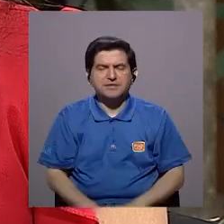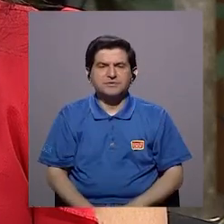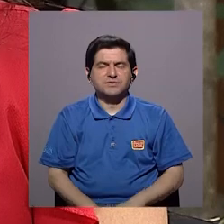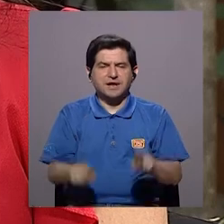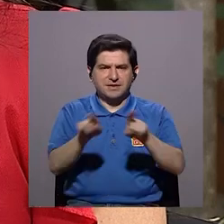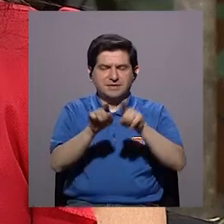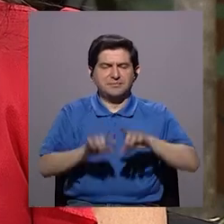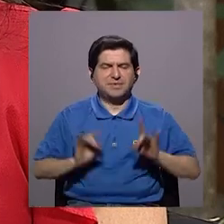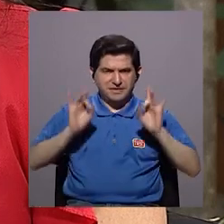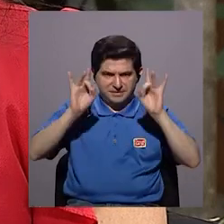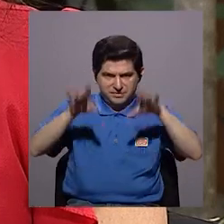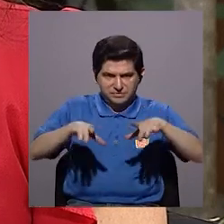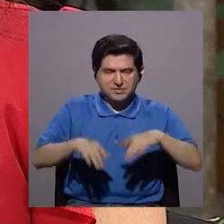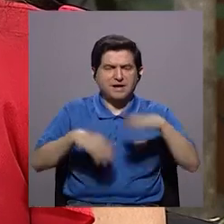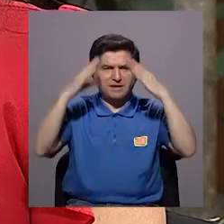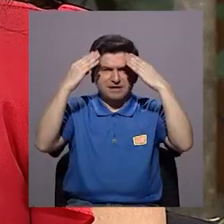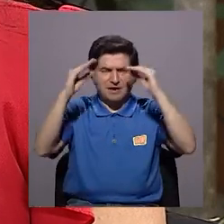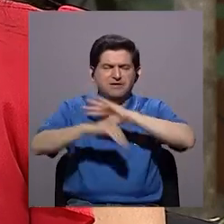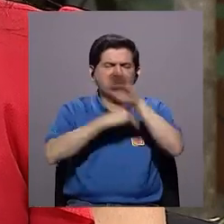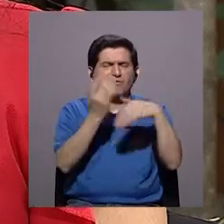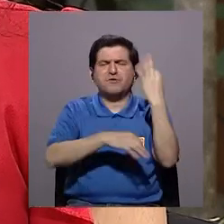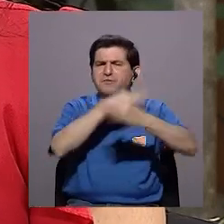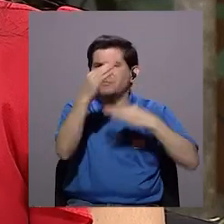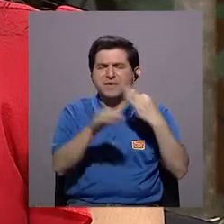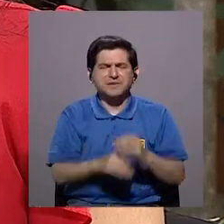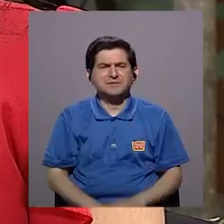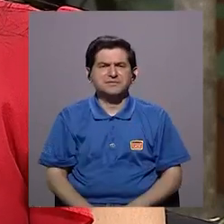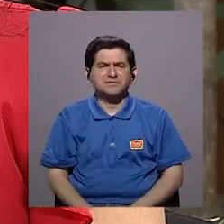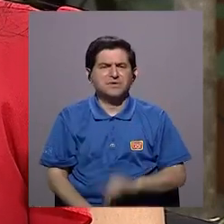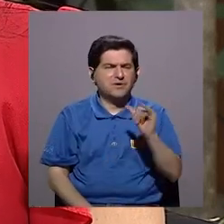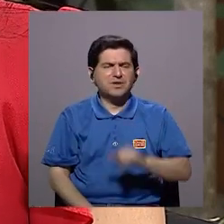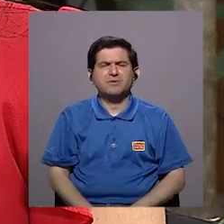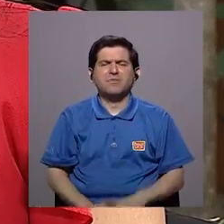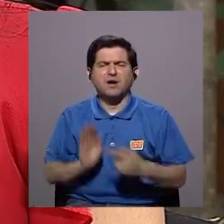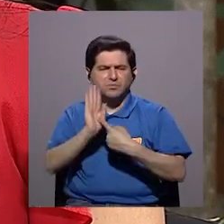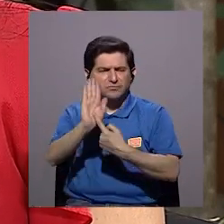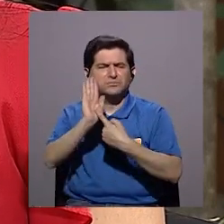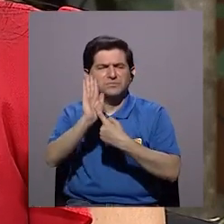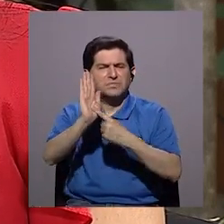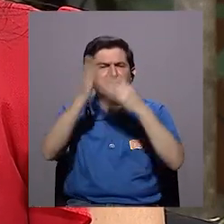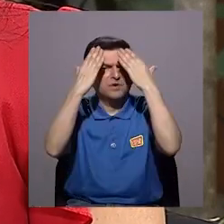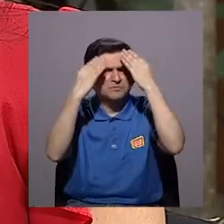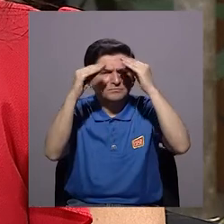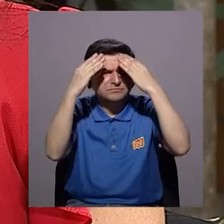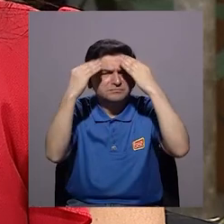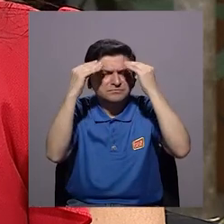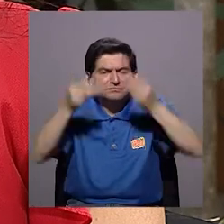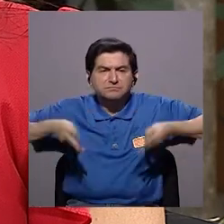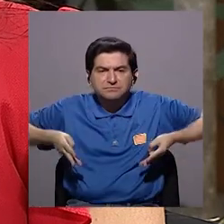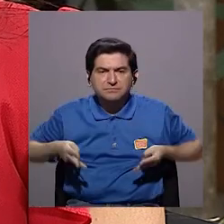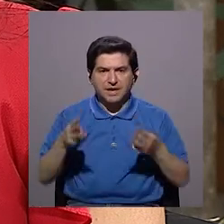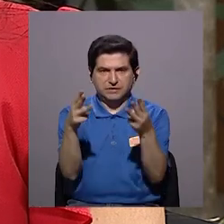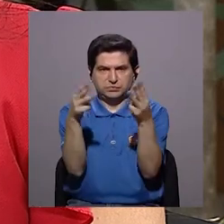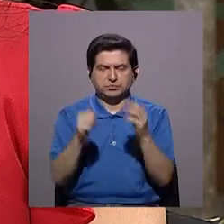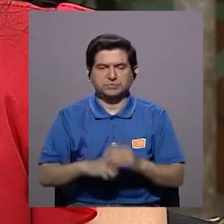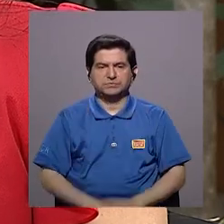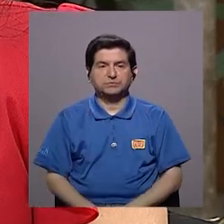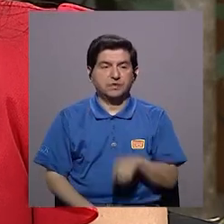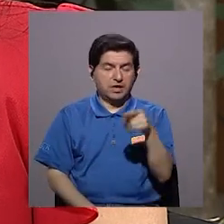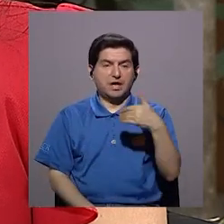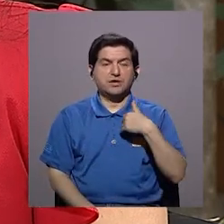Life, que es la australiana, donde hay información de todo tipo, el recurso ilustrativo, donde se puede uno informar acerca del método,